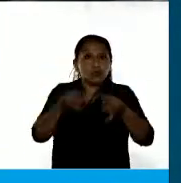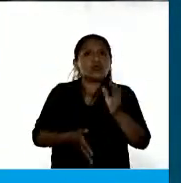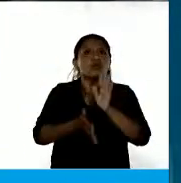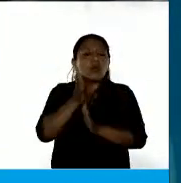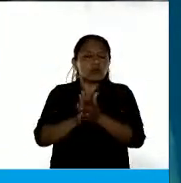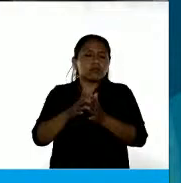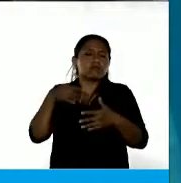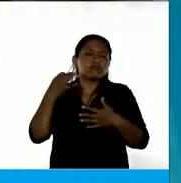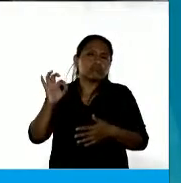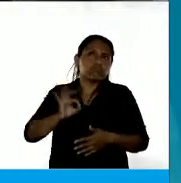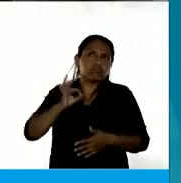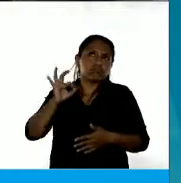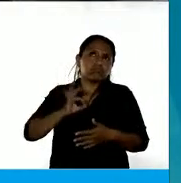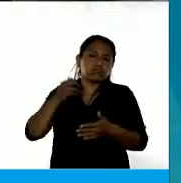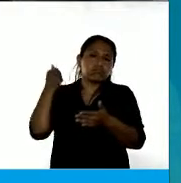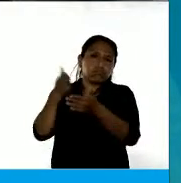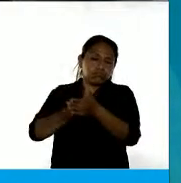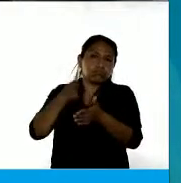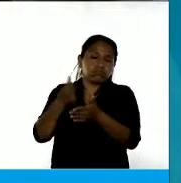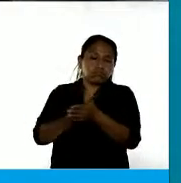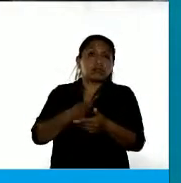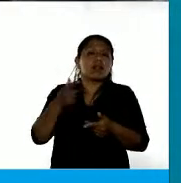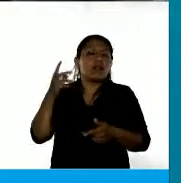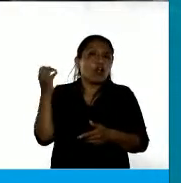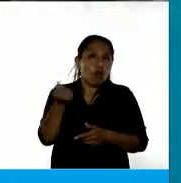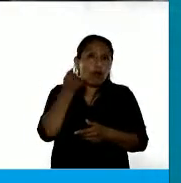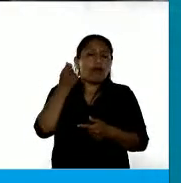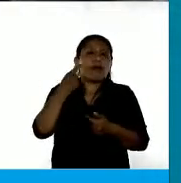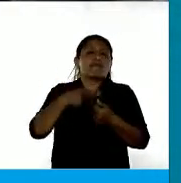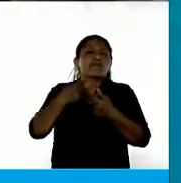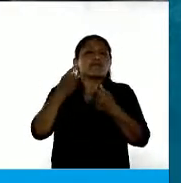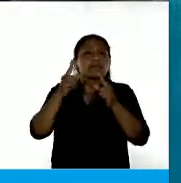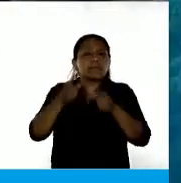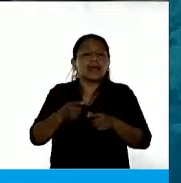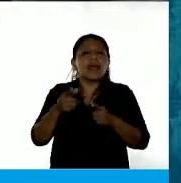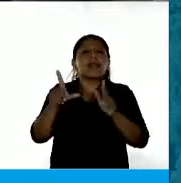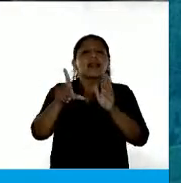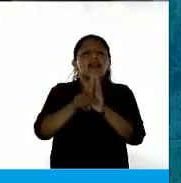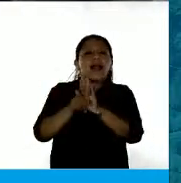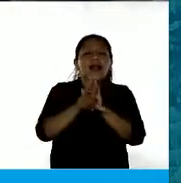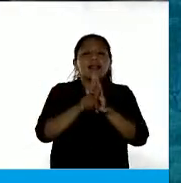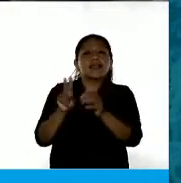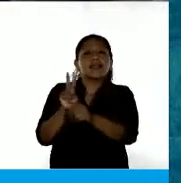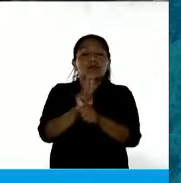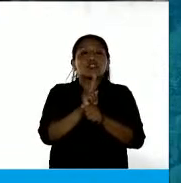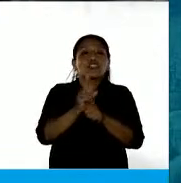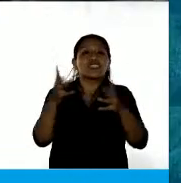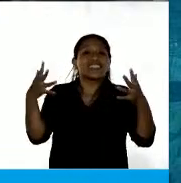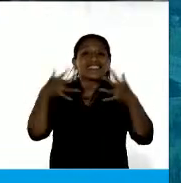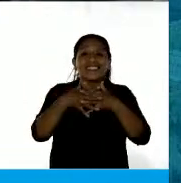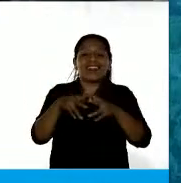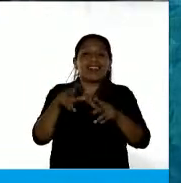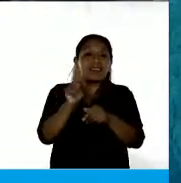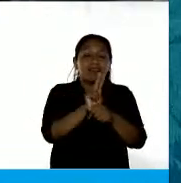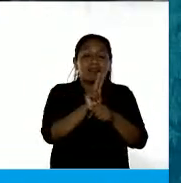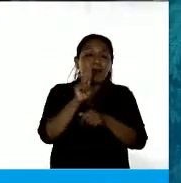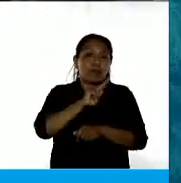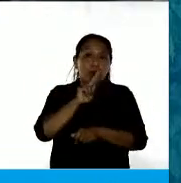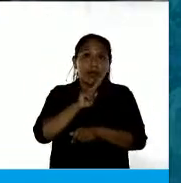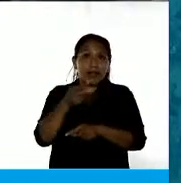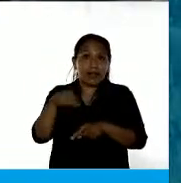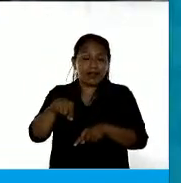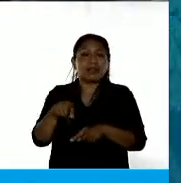lucha de muchísimos años. Logramos modificar y ampliar la ley de protección integral de las mujeres, estuvo en dos